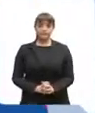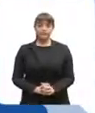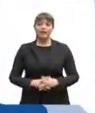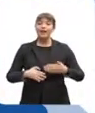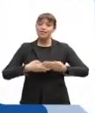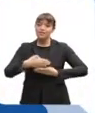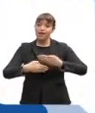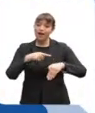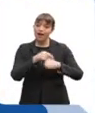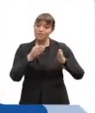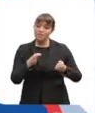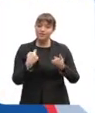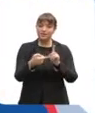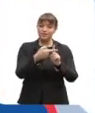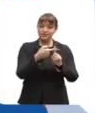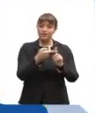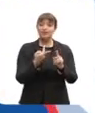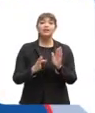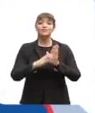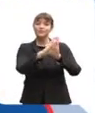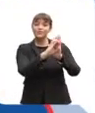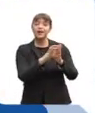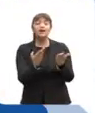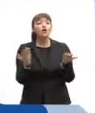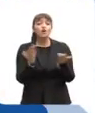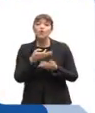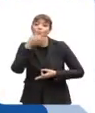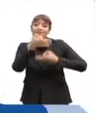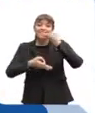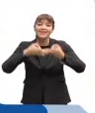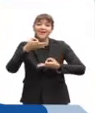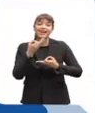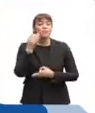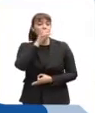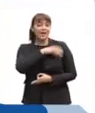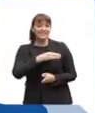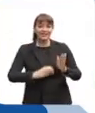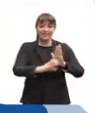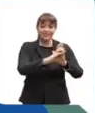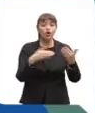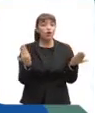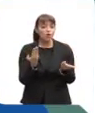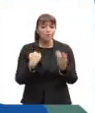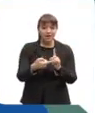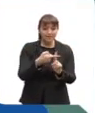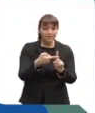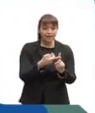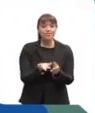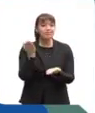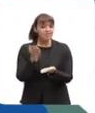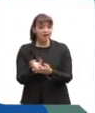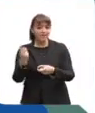La etapa participativa del proceso constituyente nos invita a expresar qué constitución queremos para Chile. ¿Cómo participar? Debes